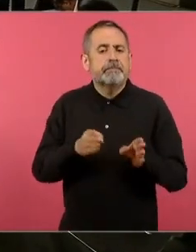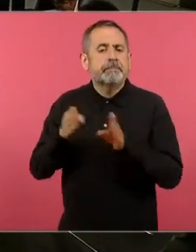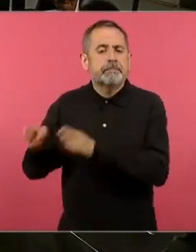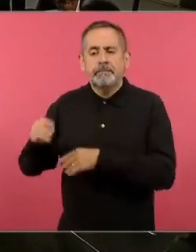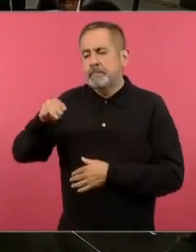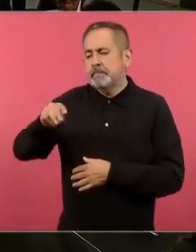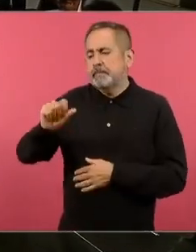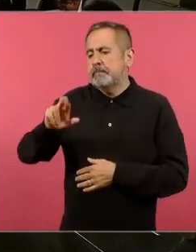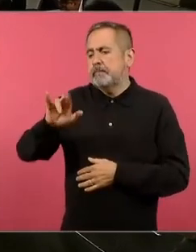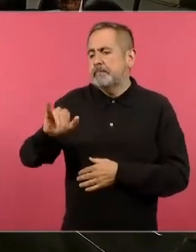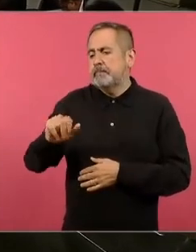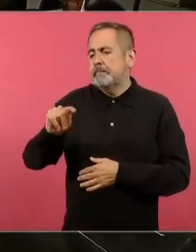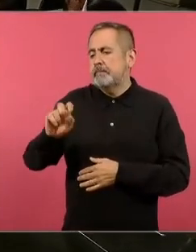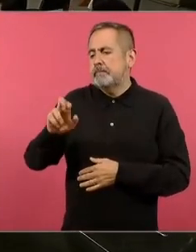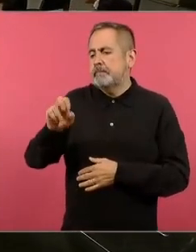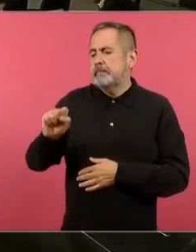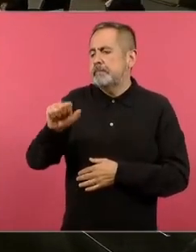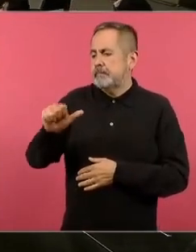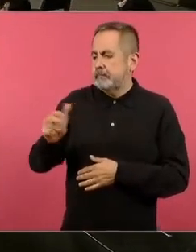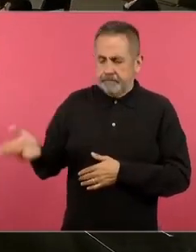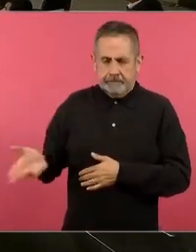Teresa Fuentes García, por favor.